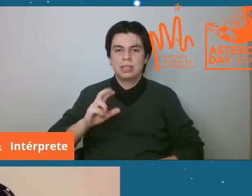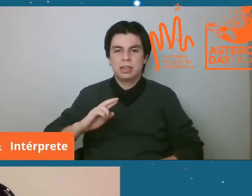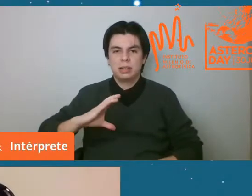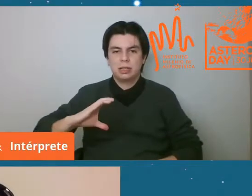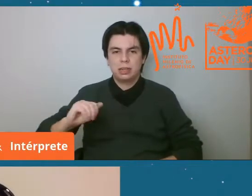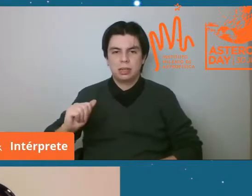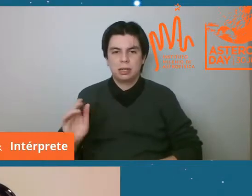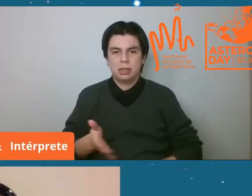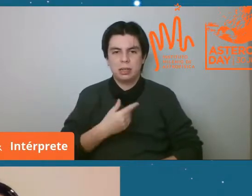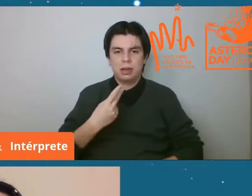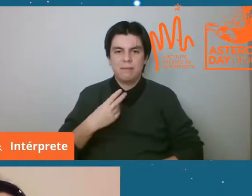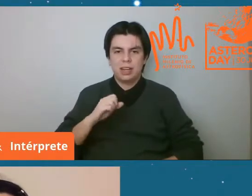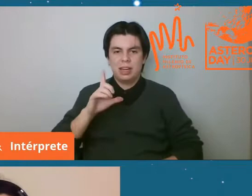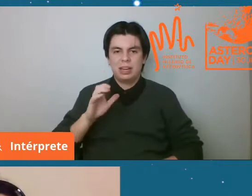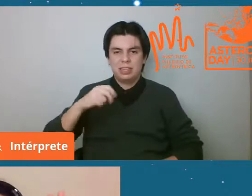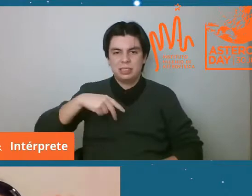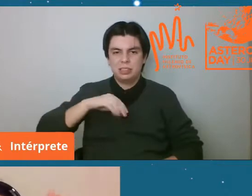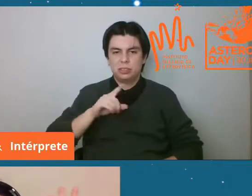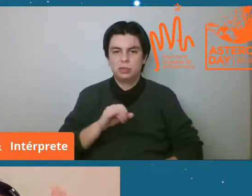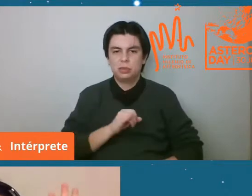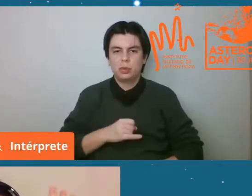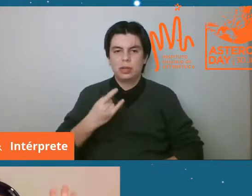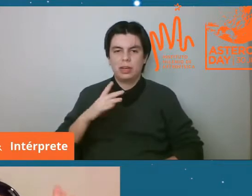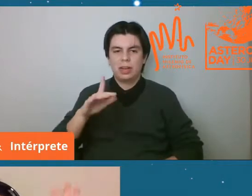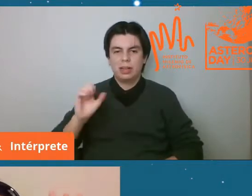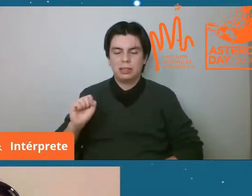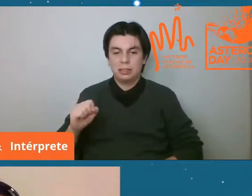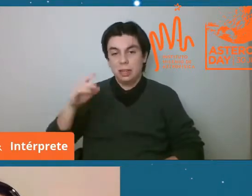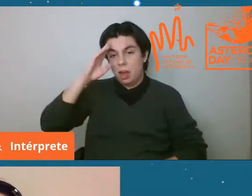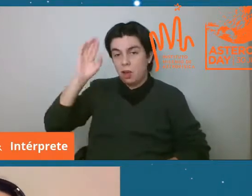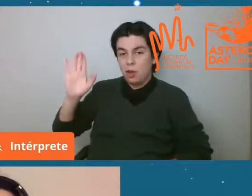Millarca es, como les contaba, ahí está Millarca. Hola, Millarca.